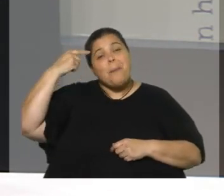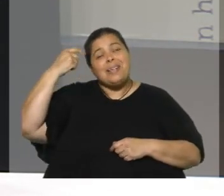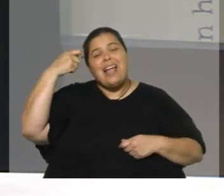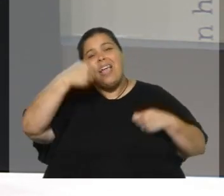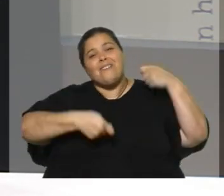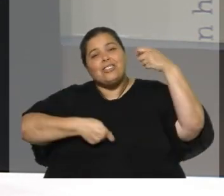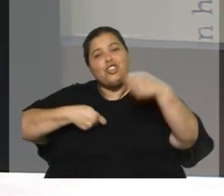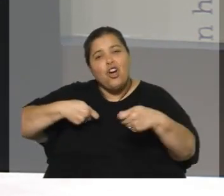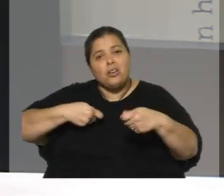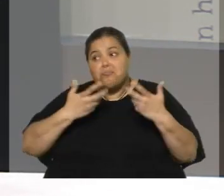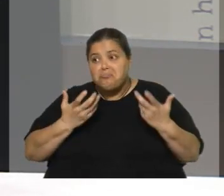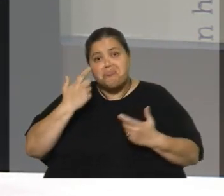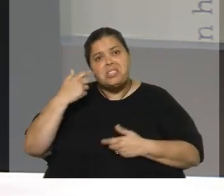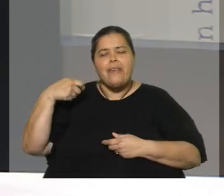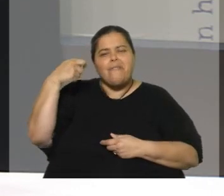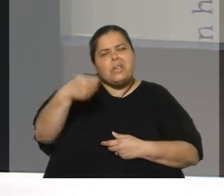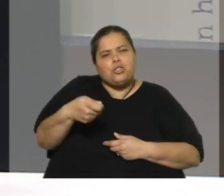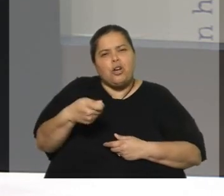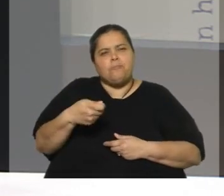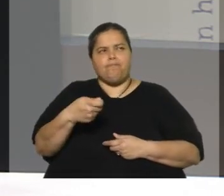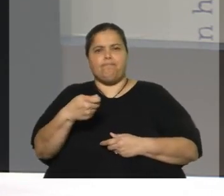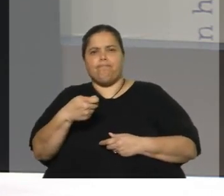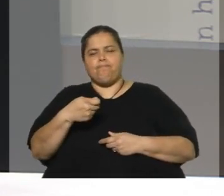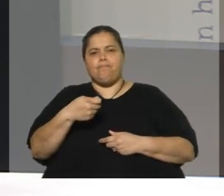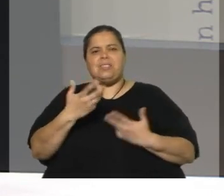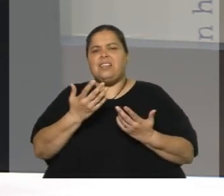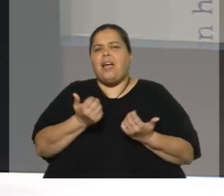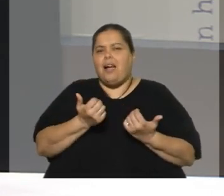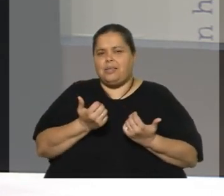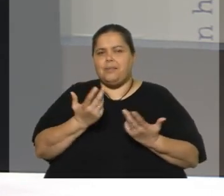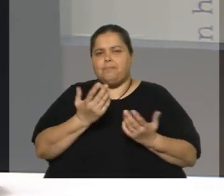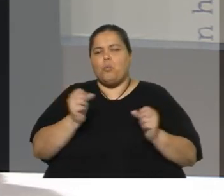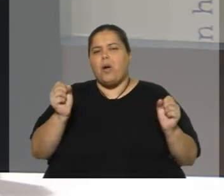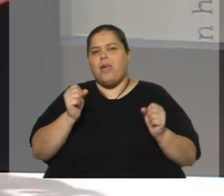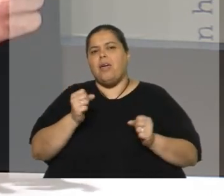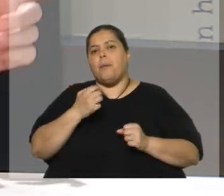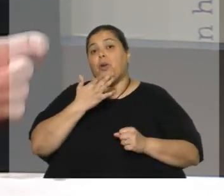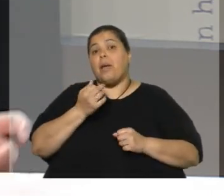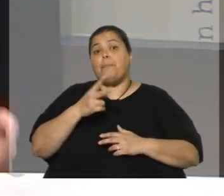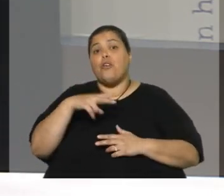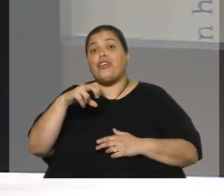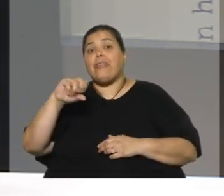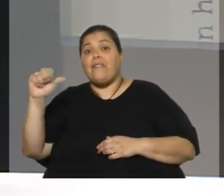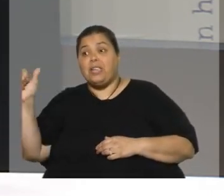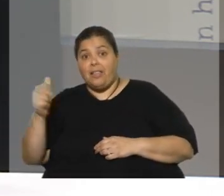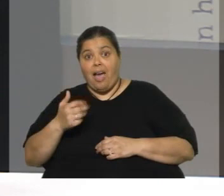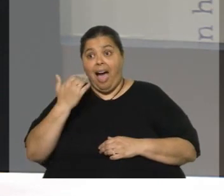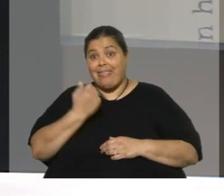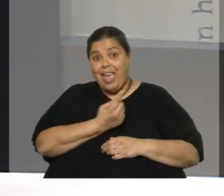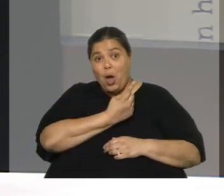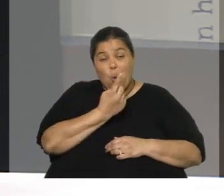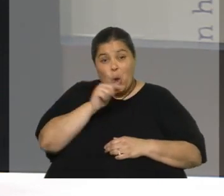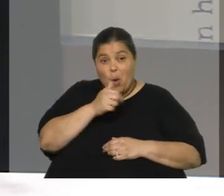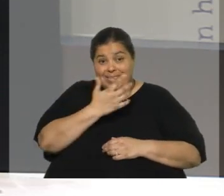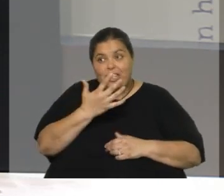alternativa libre de riesgo, libre de trabajo, que antes tenía una rentabilidad del 1,5%, hoy tiene 4% sin hacer